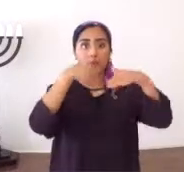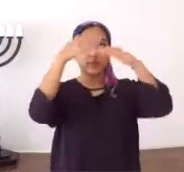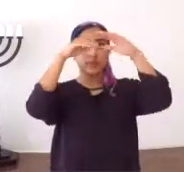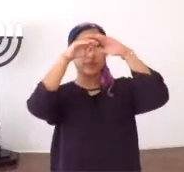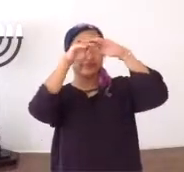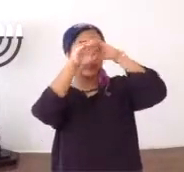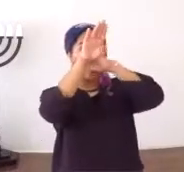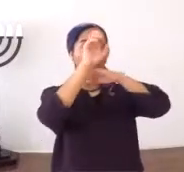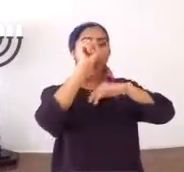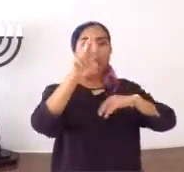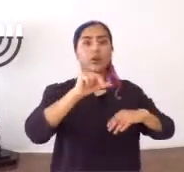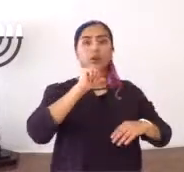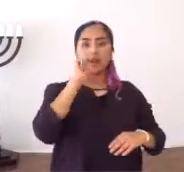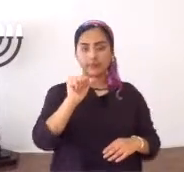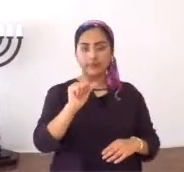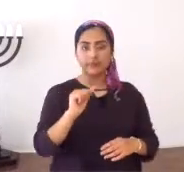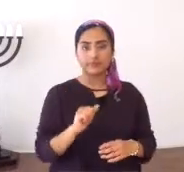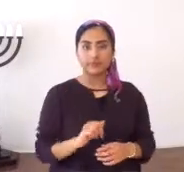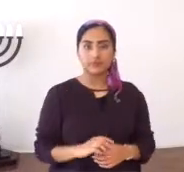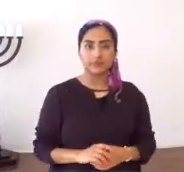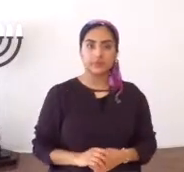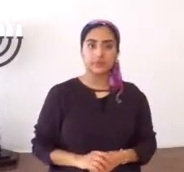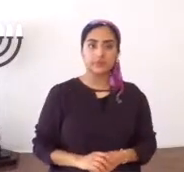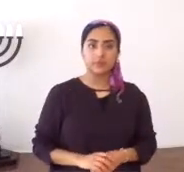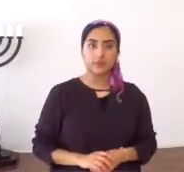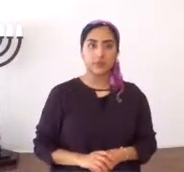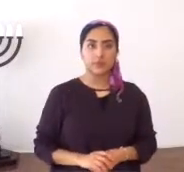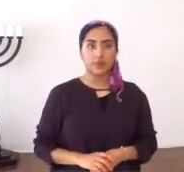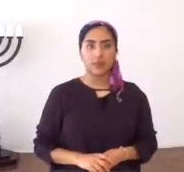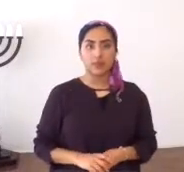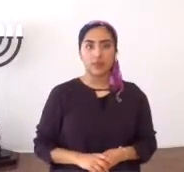siendo, escuchadas, que llegan al cielo, o no,